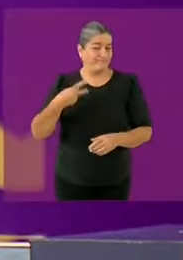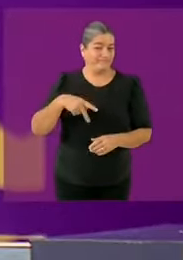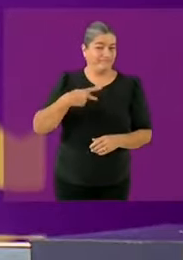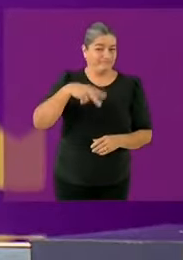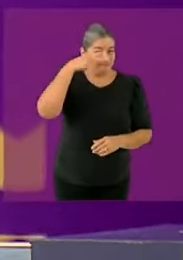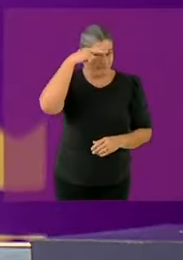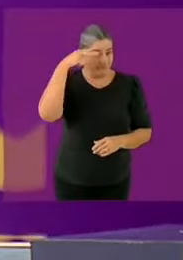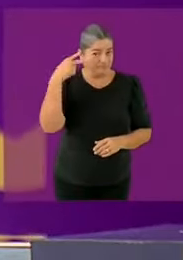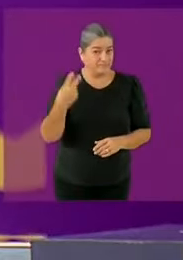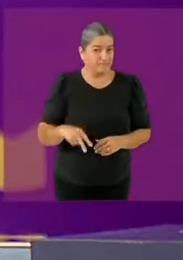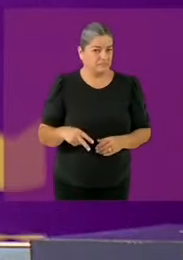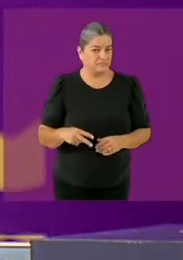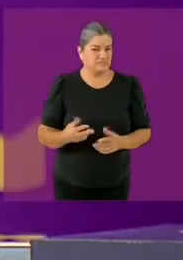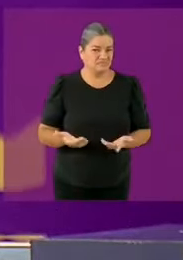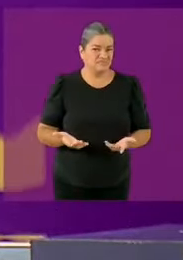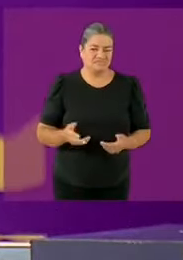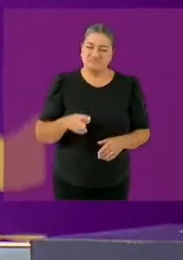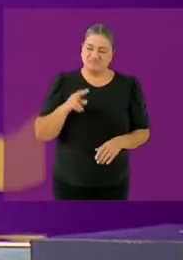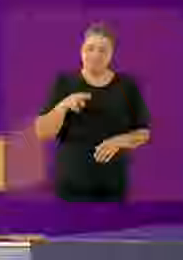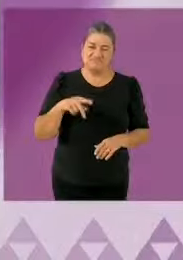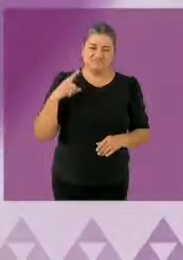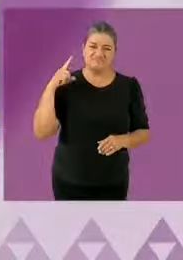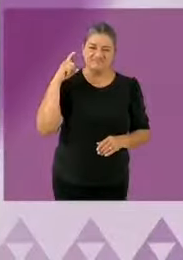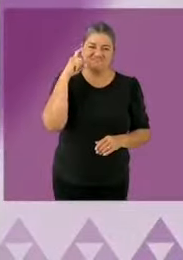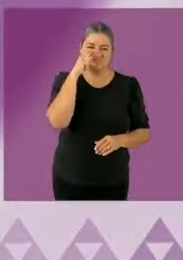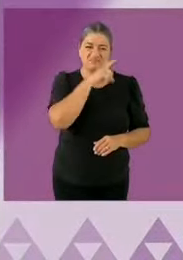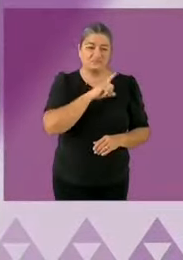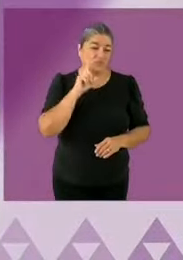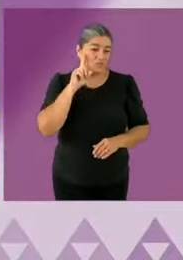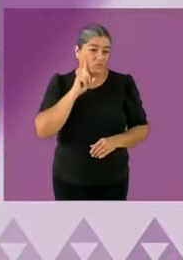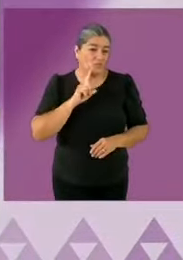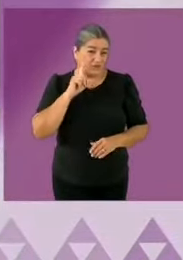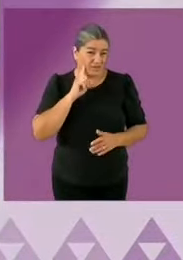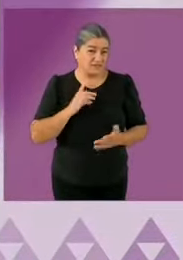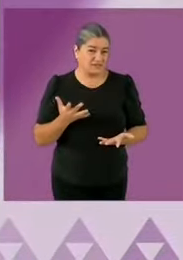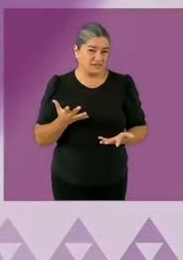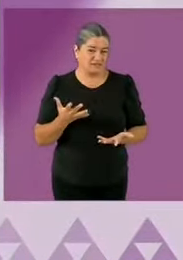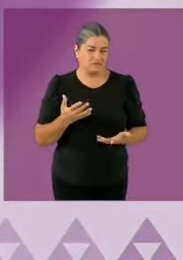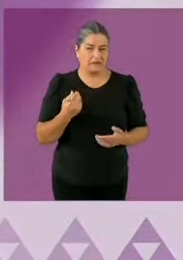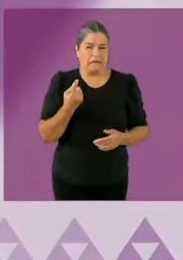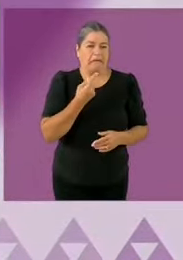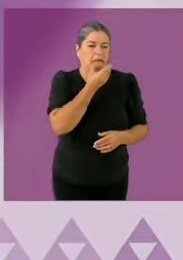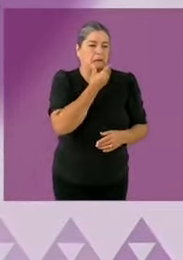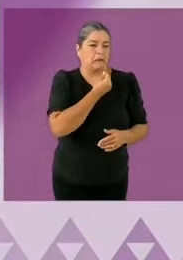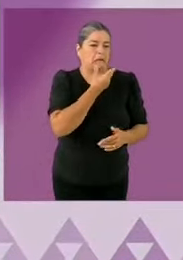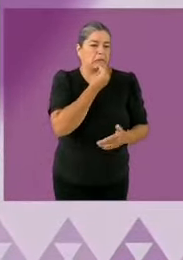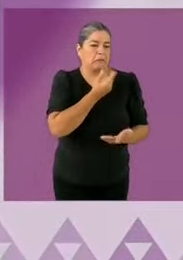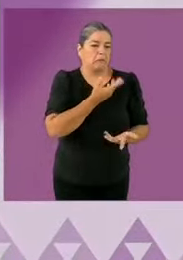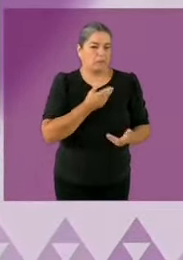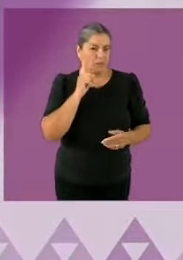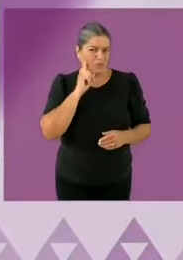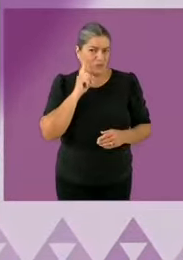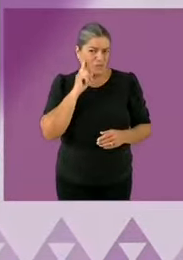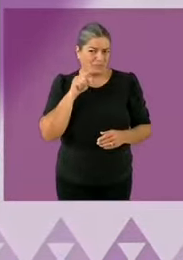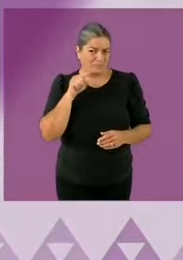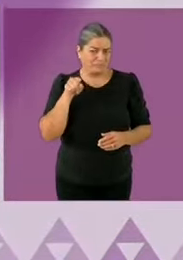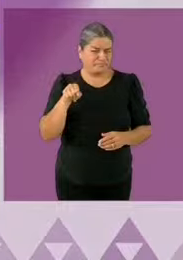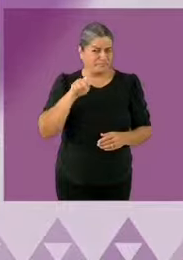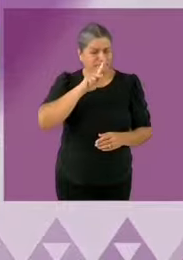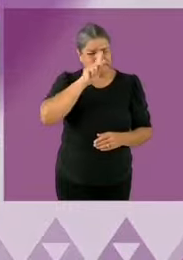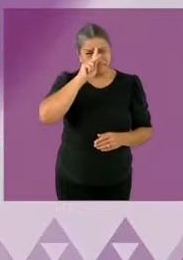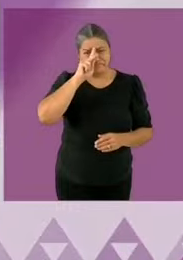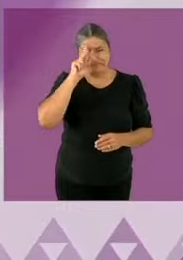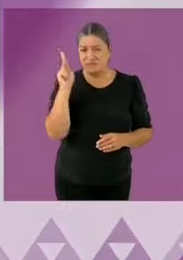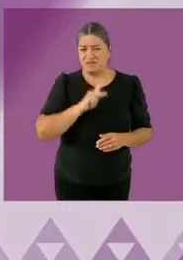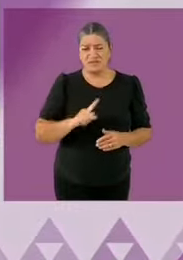mucho más difícil para las mujeres que para los hombres no en vano las mujeres en México trabajan 40 horas no remuneradas en